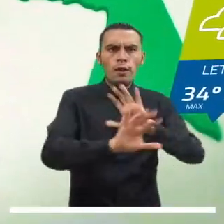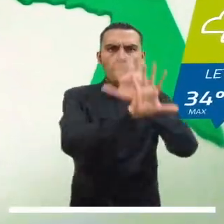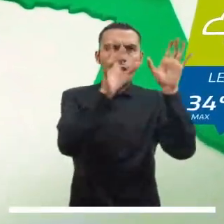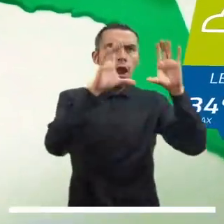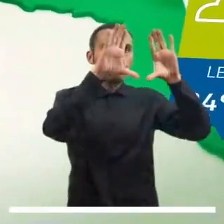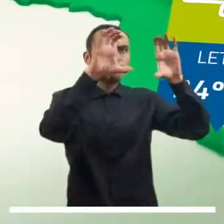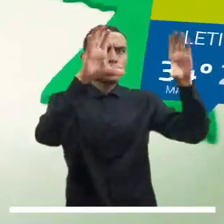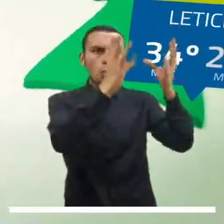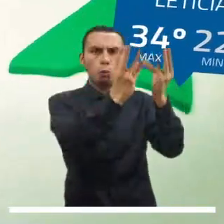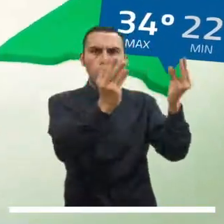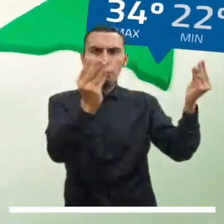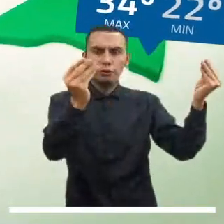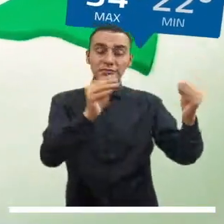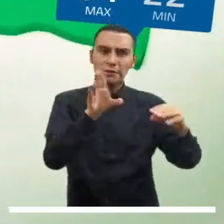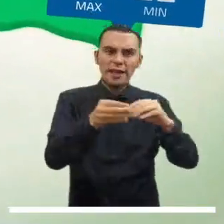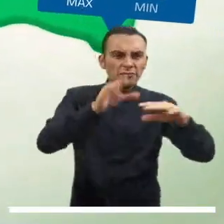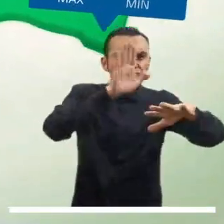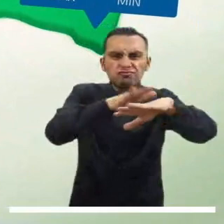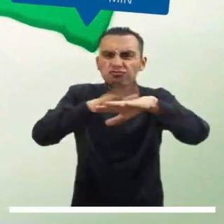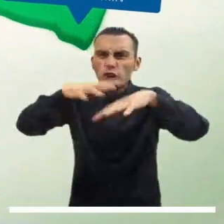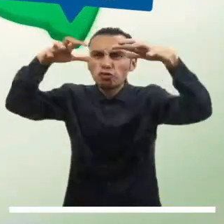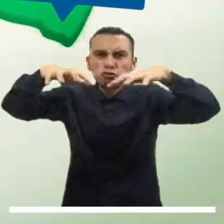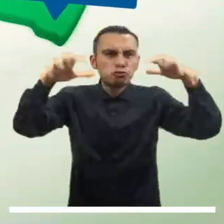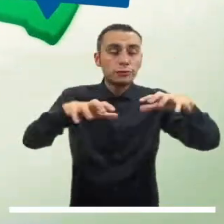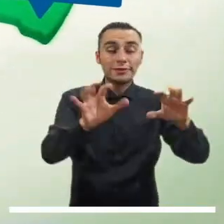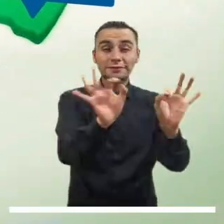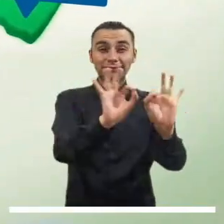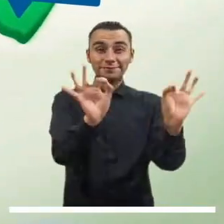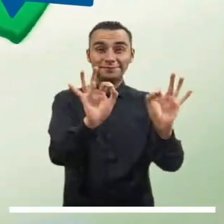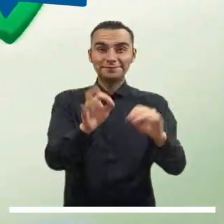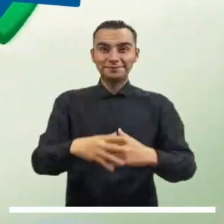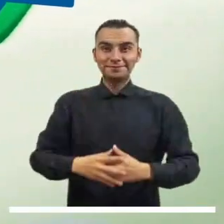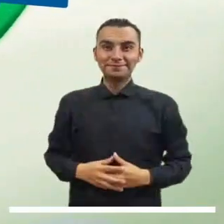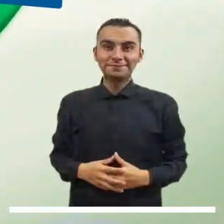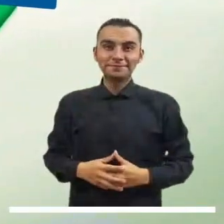nubosidad, no se advierten lluvias importantes en la región.